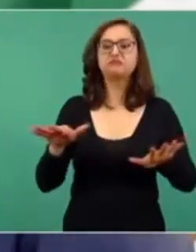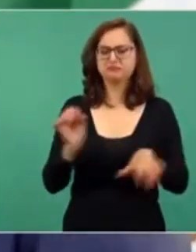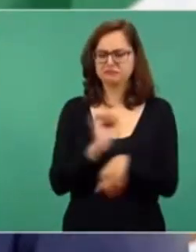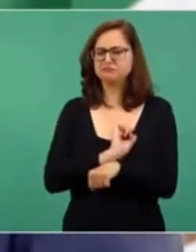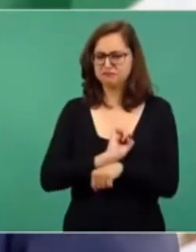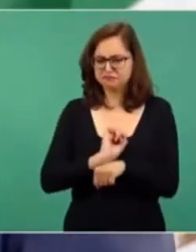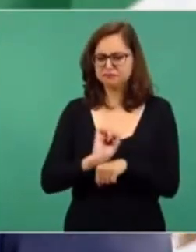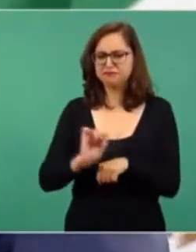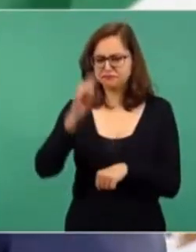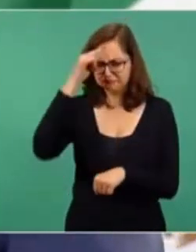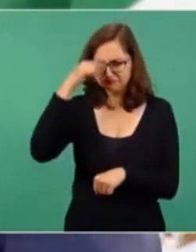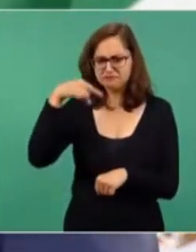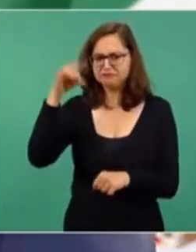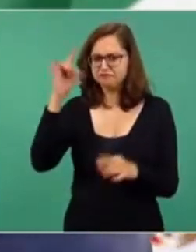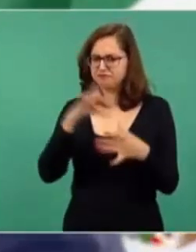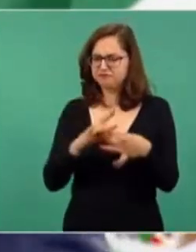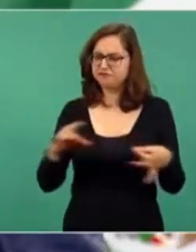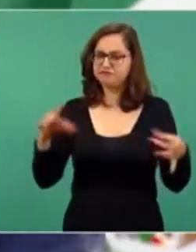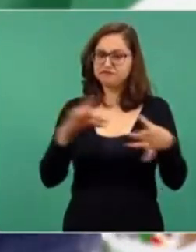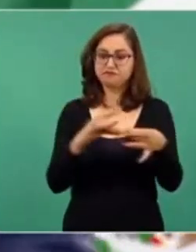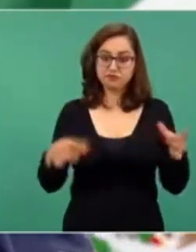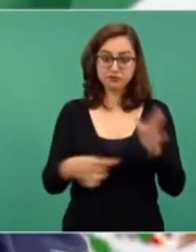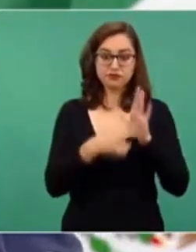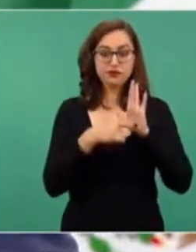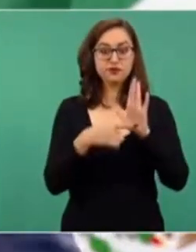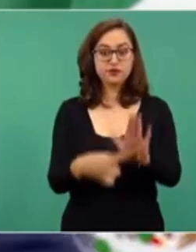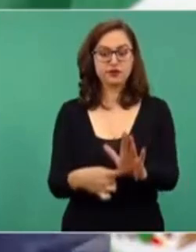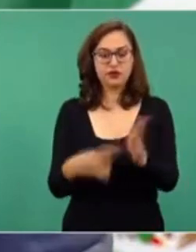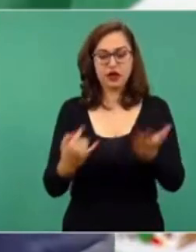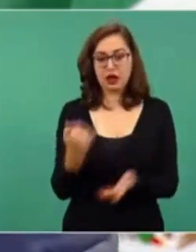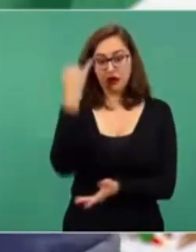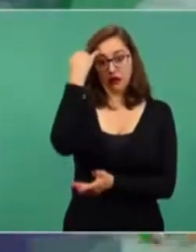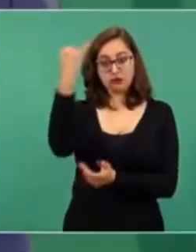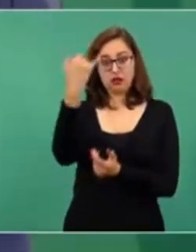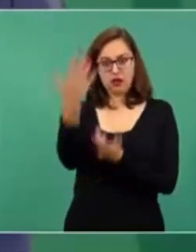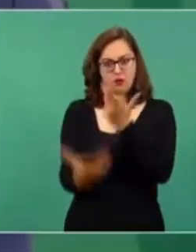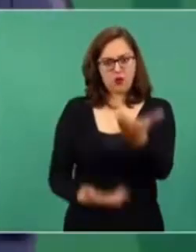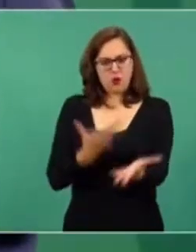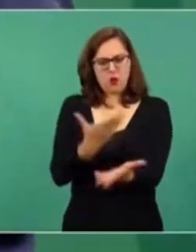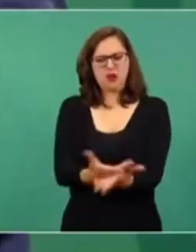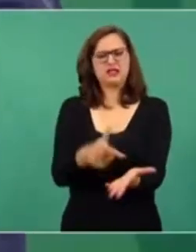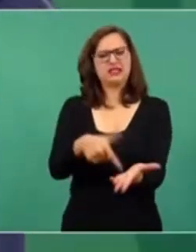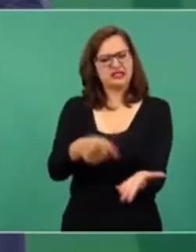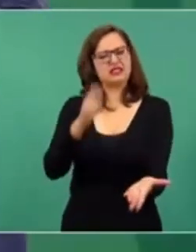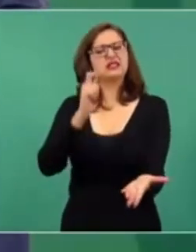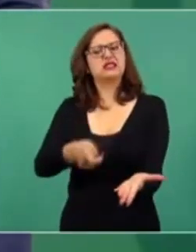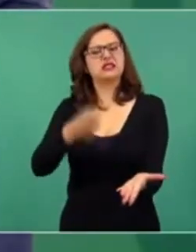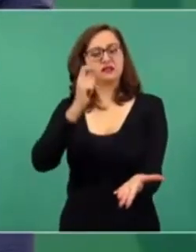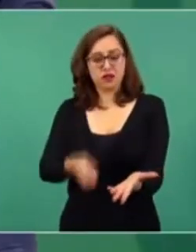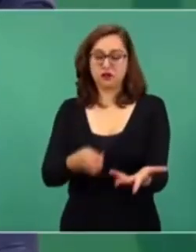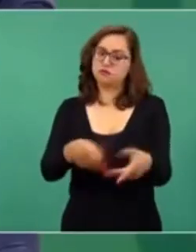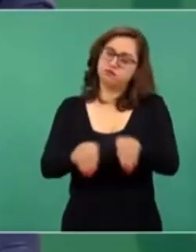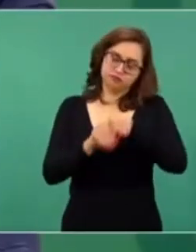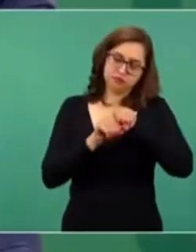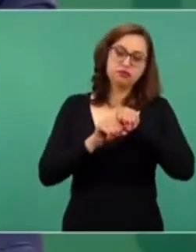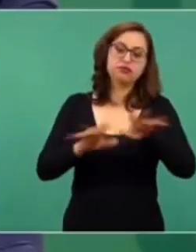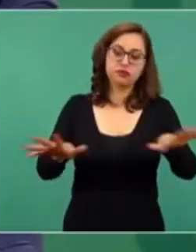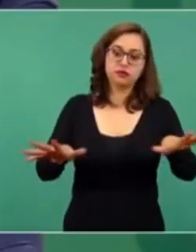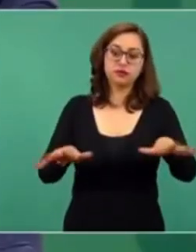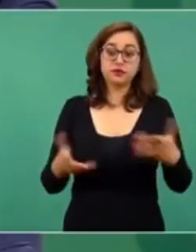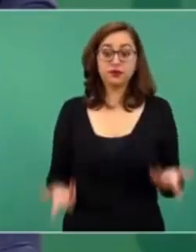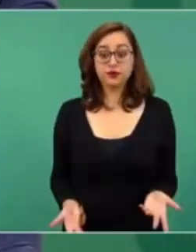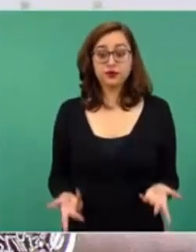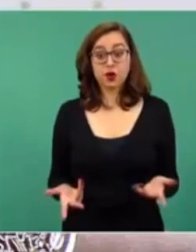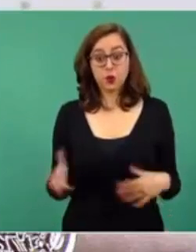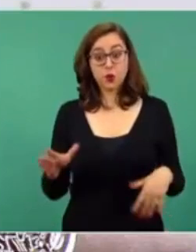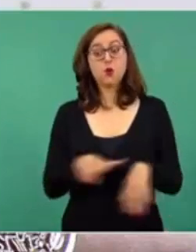en qué consiste la iniciativa para que la campaña de